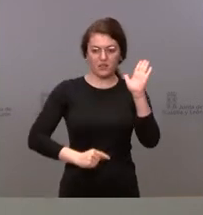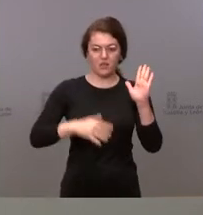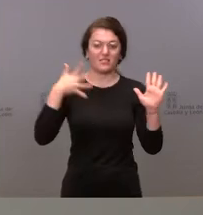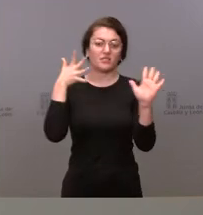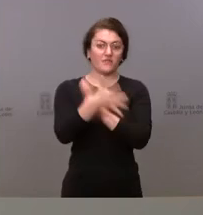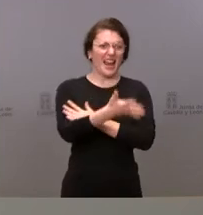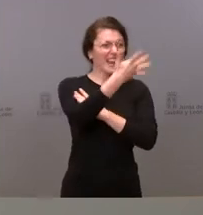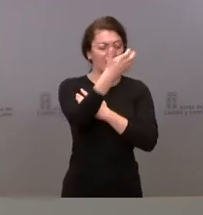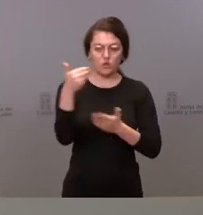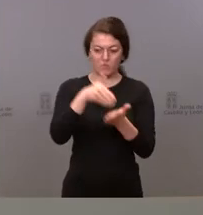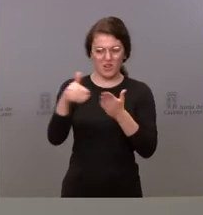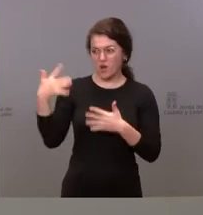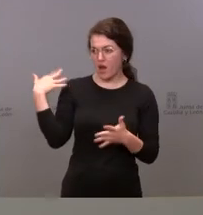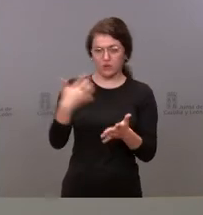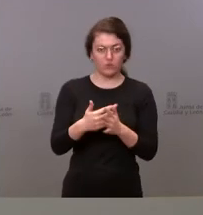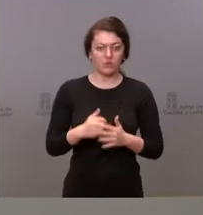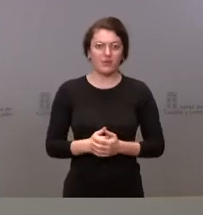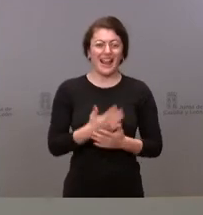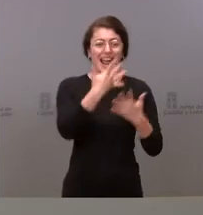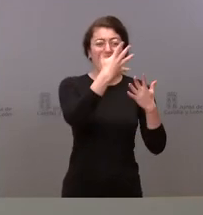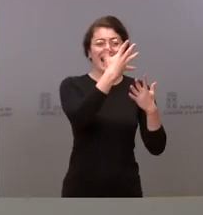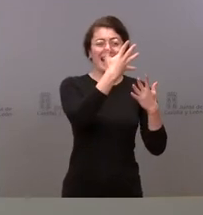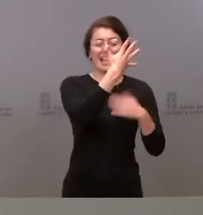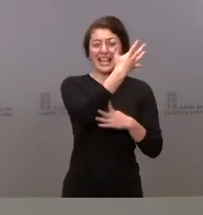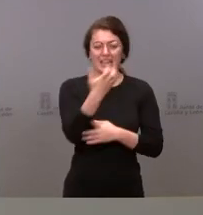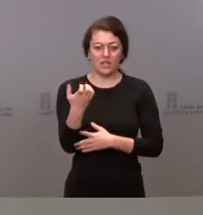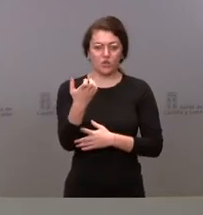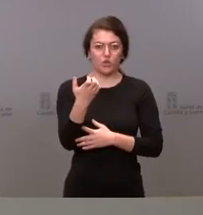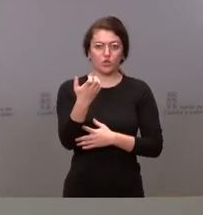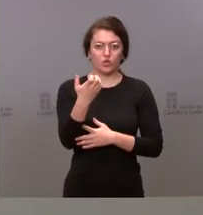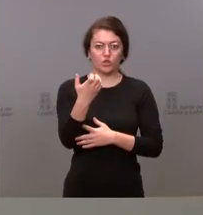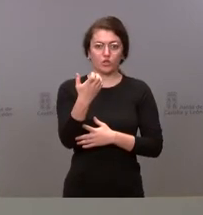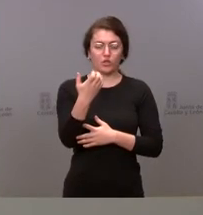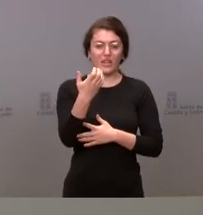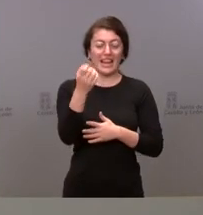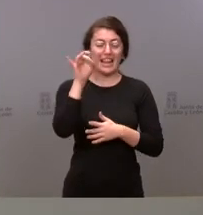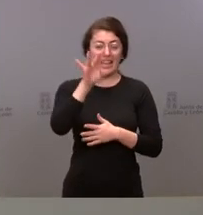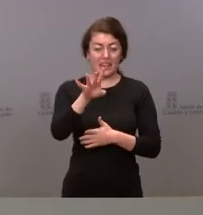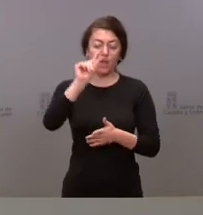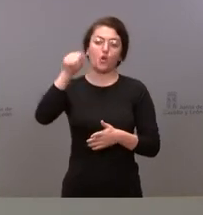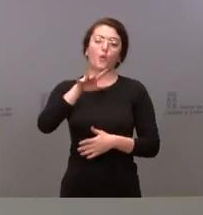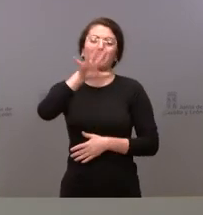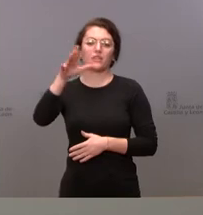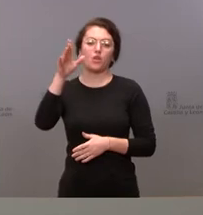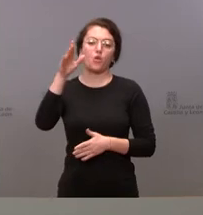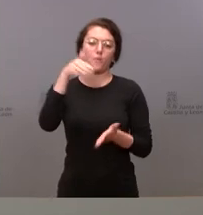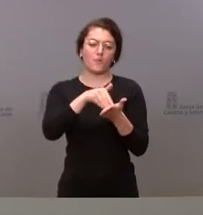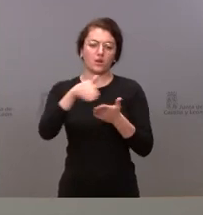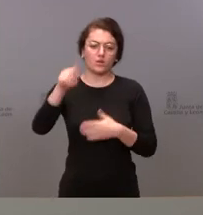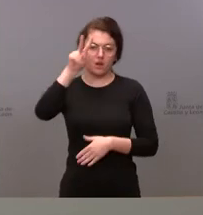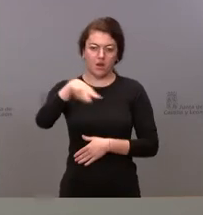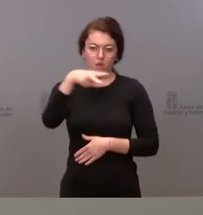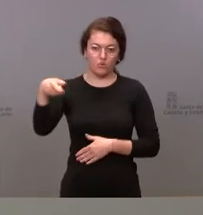años, 515,5 millones de euros, dividido en